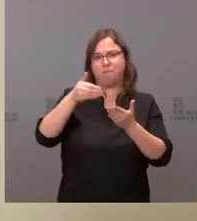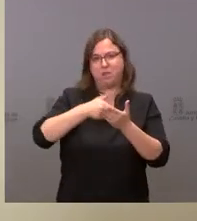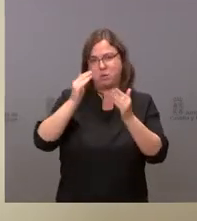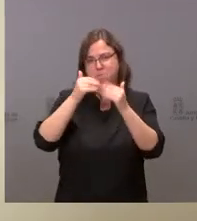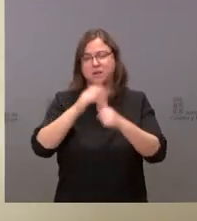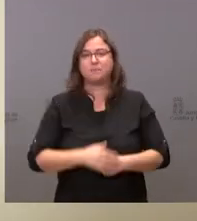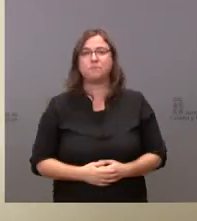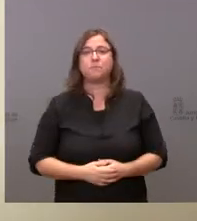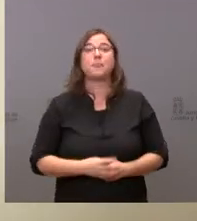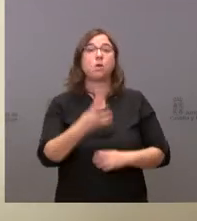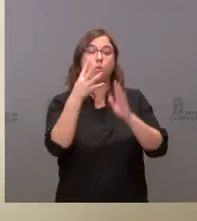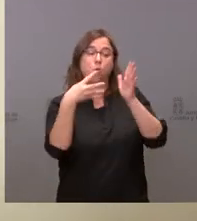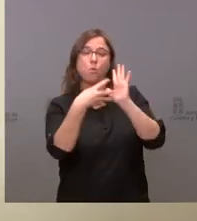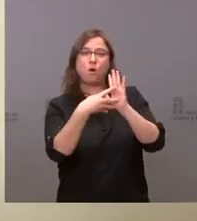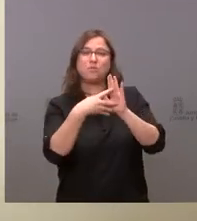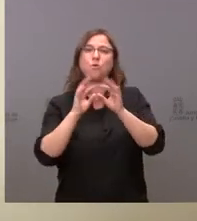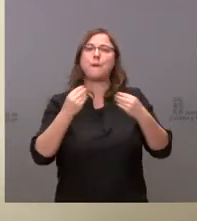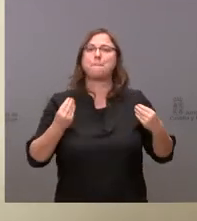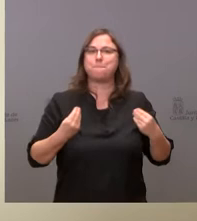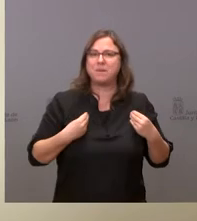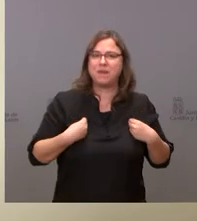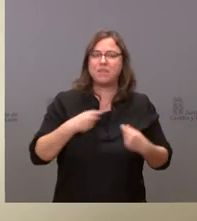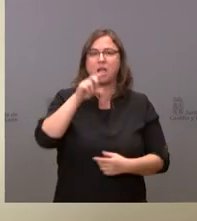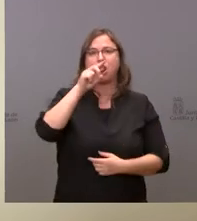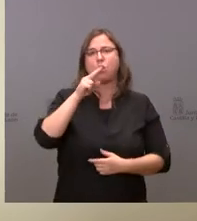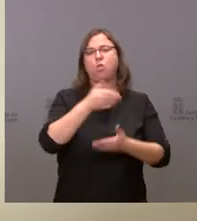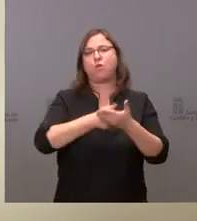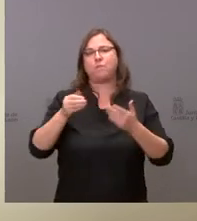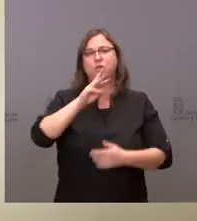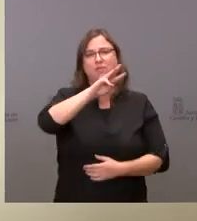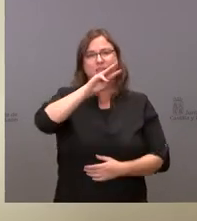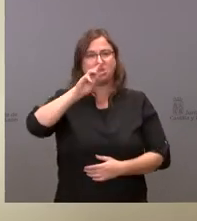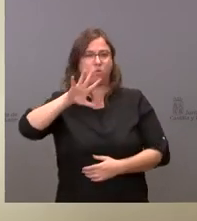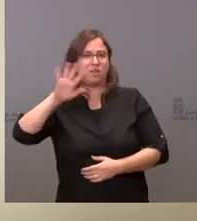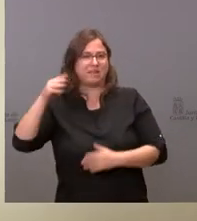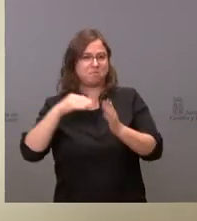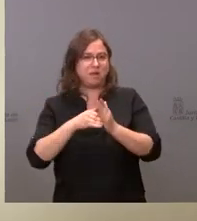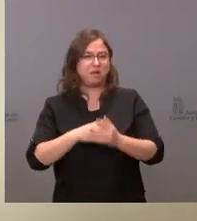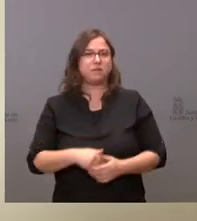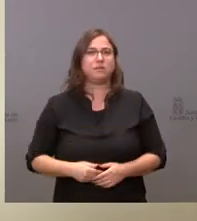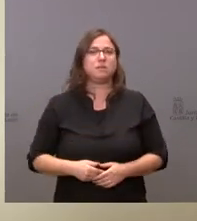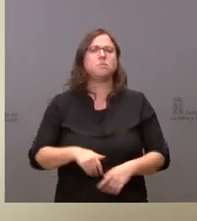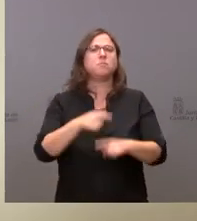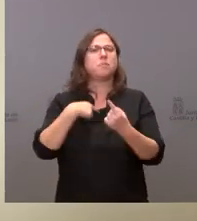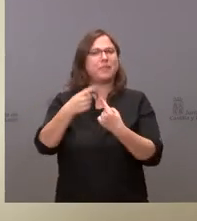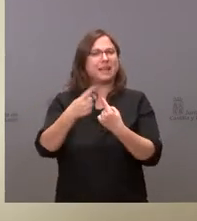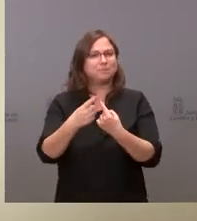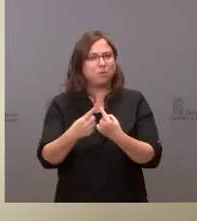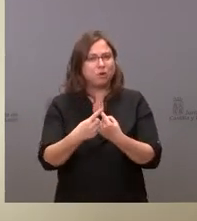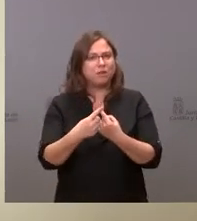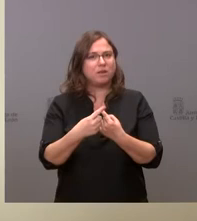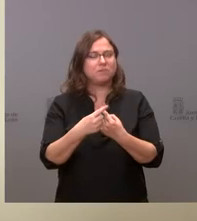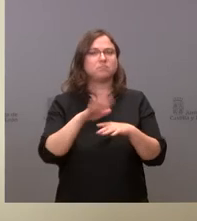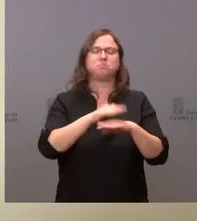4 medidas en vivienda, 12.353.000, perdón, en transporte, en vivienda, 5